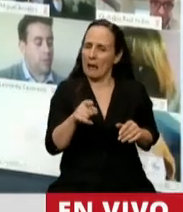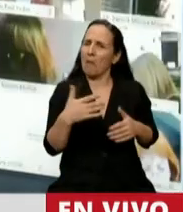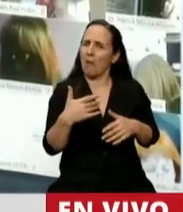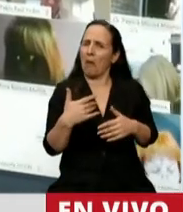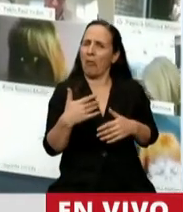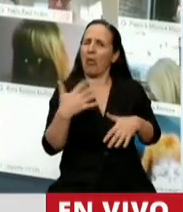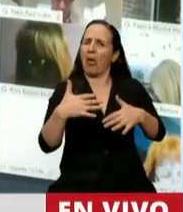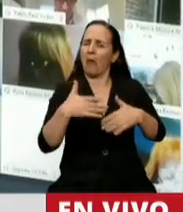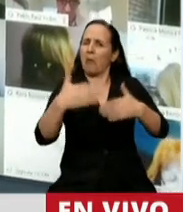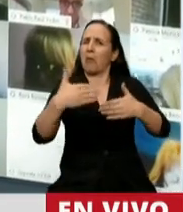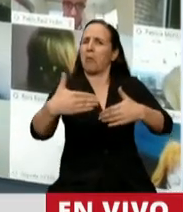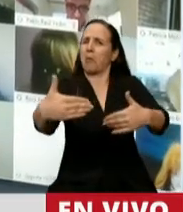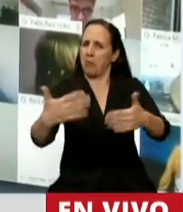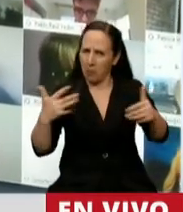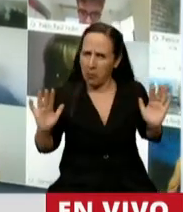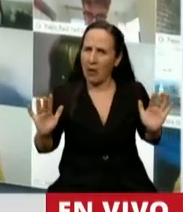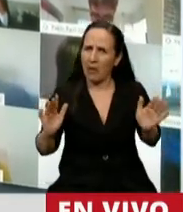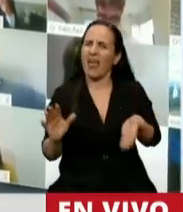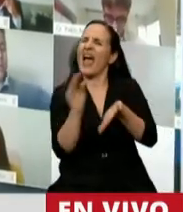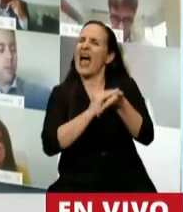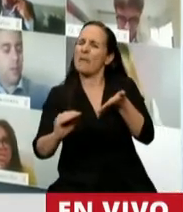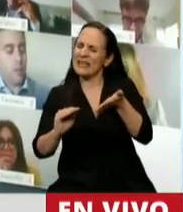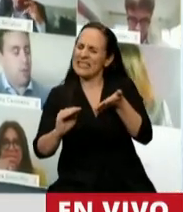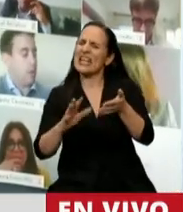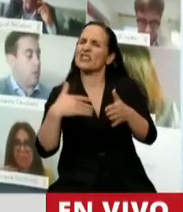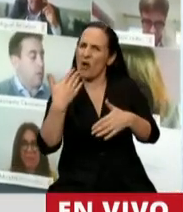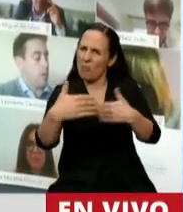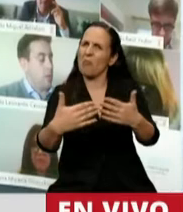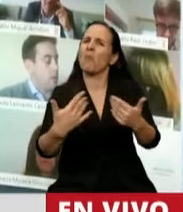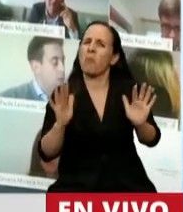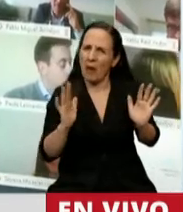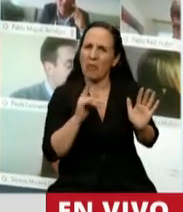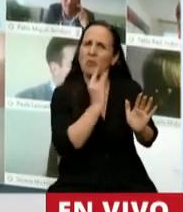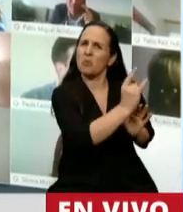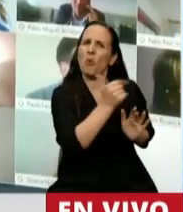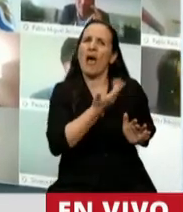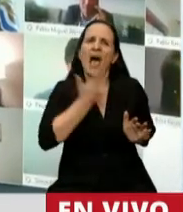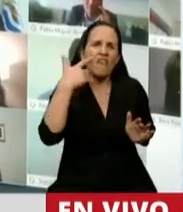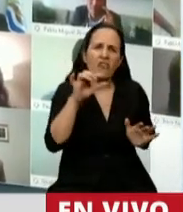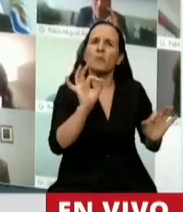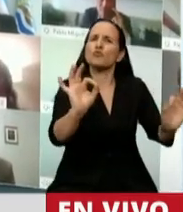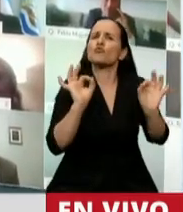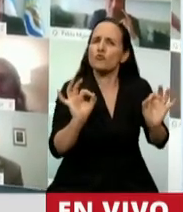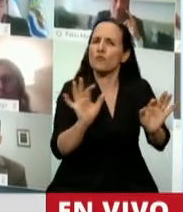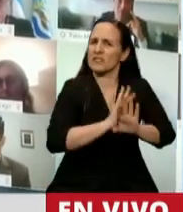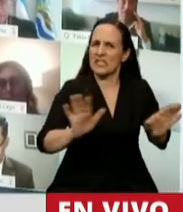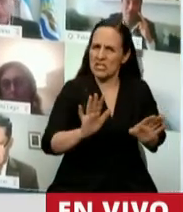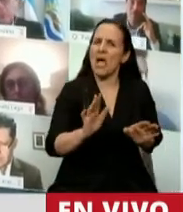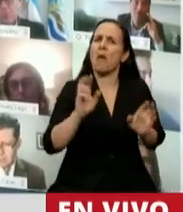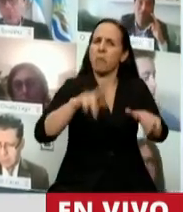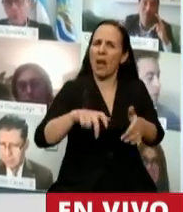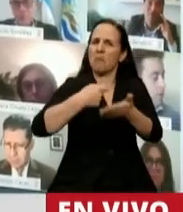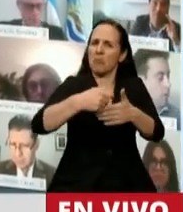Hasta una resolución administrativa de la AFIP podría bastar para hacer una moratoria.